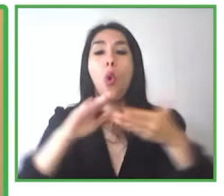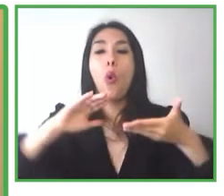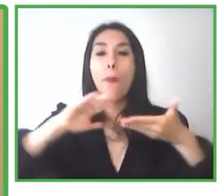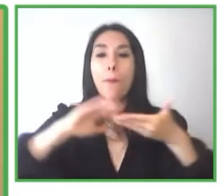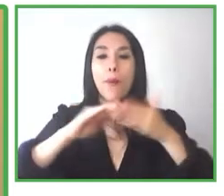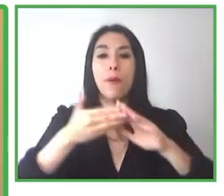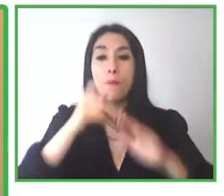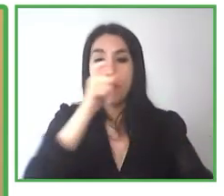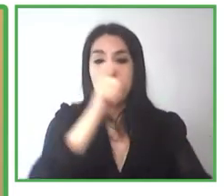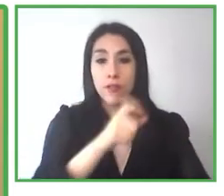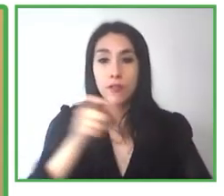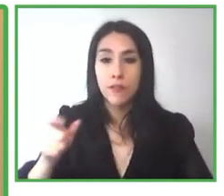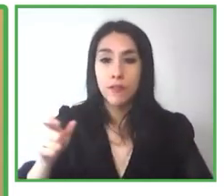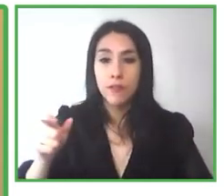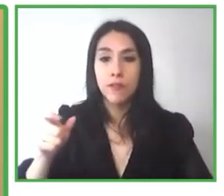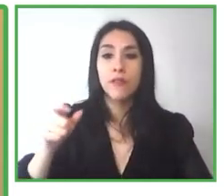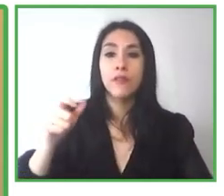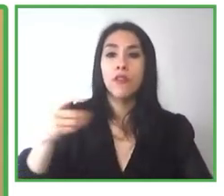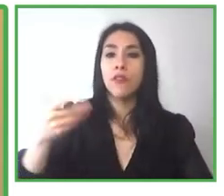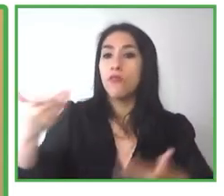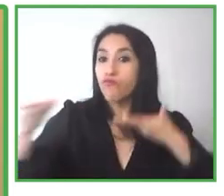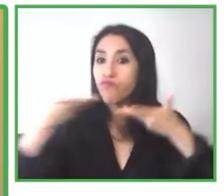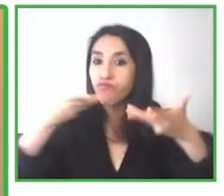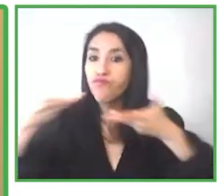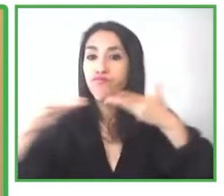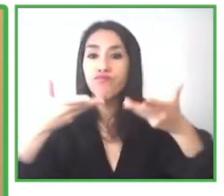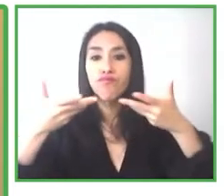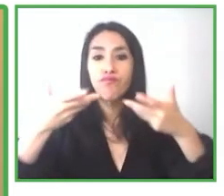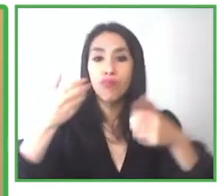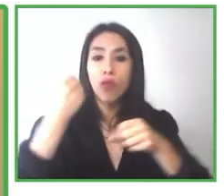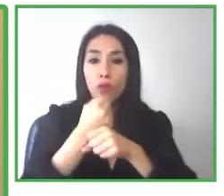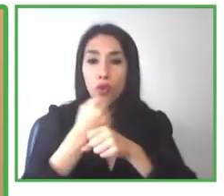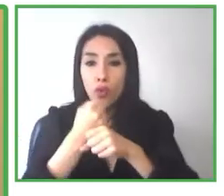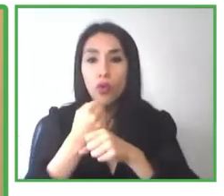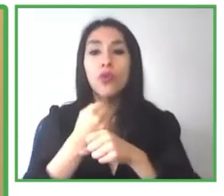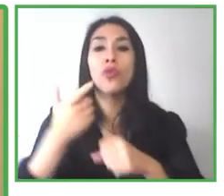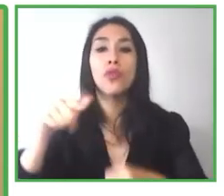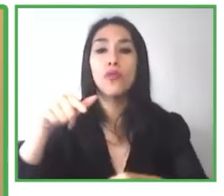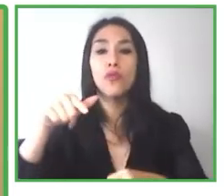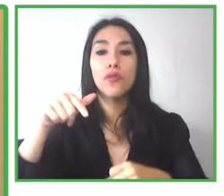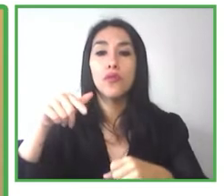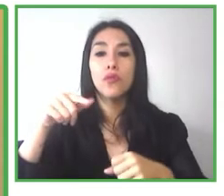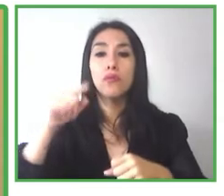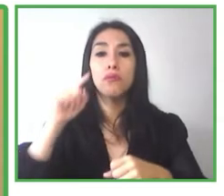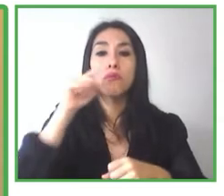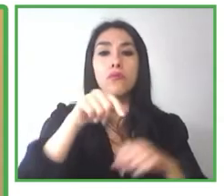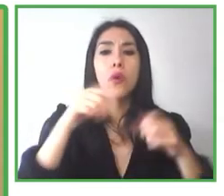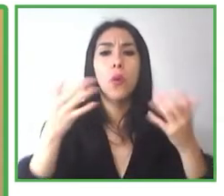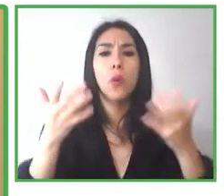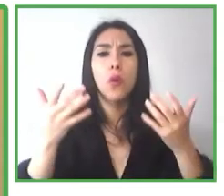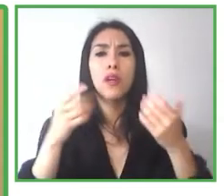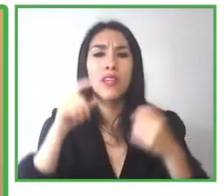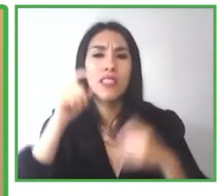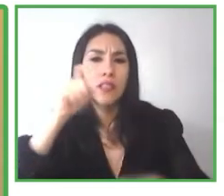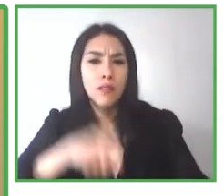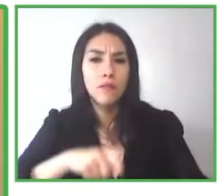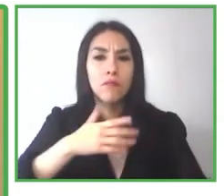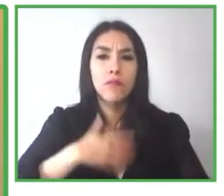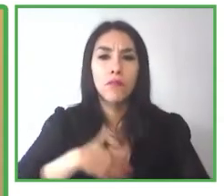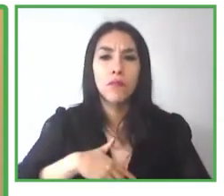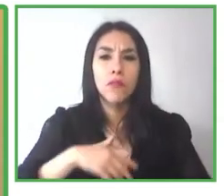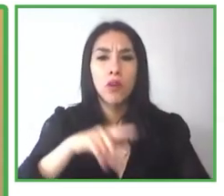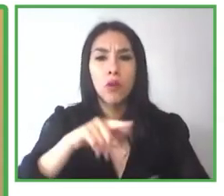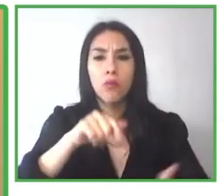no videntes con los científicos e ingenieros estamos averiguando cuáles son los otros desafíos y estamos viendo cómo